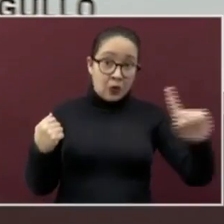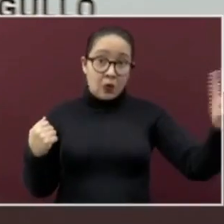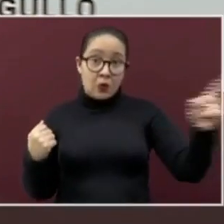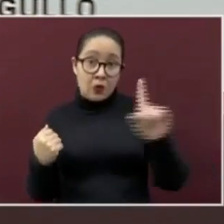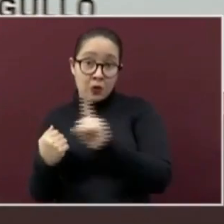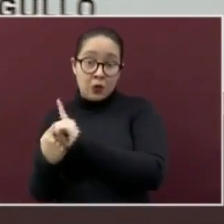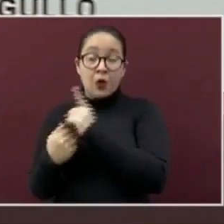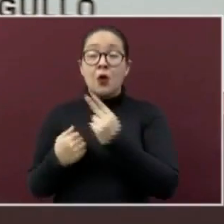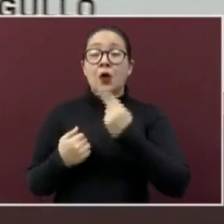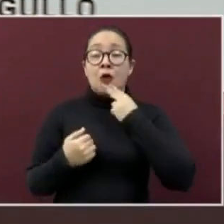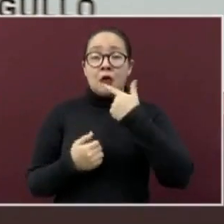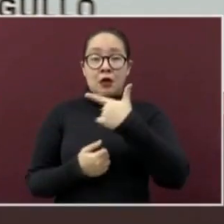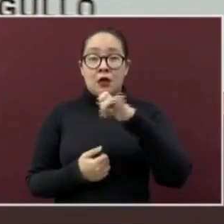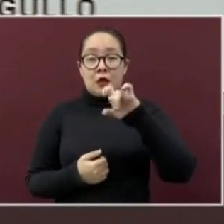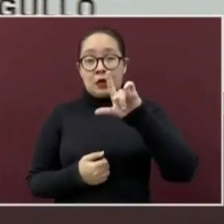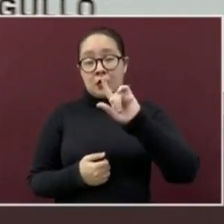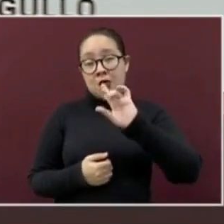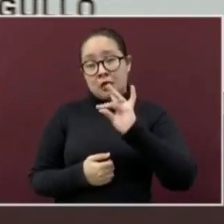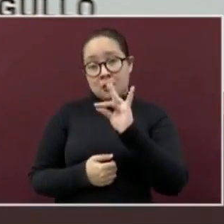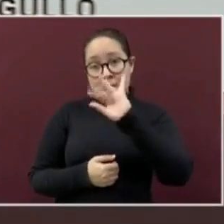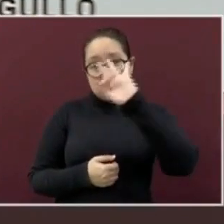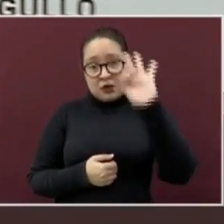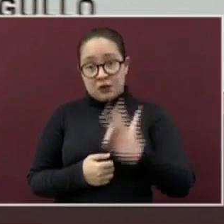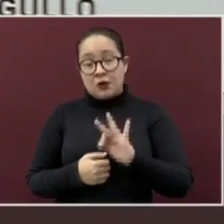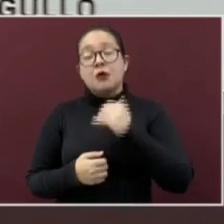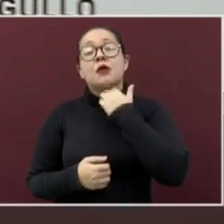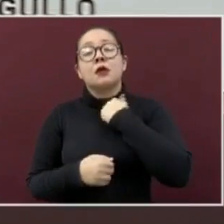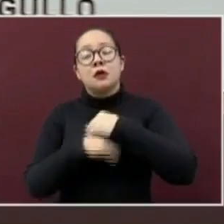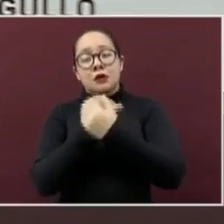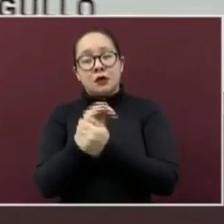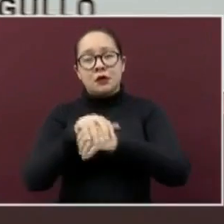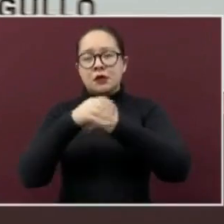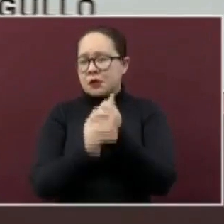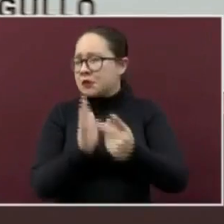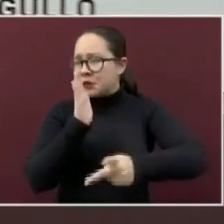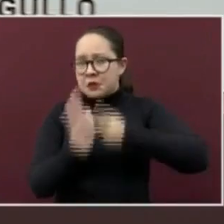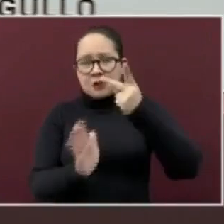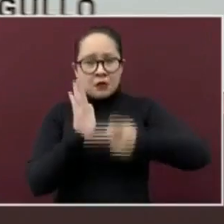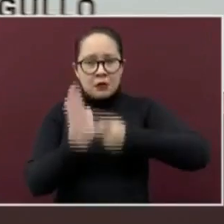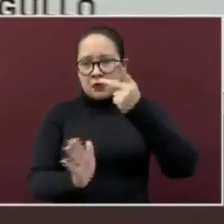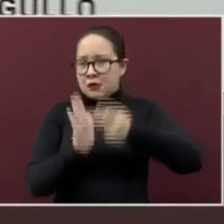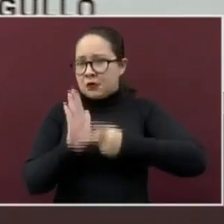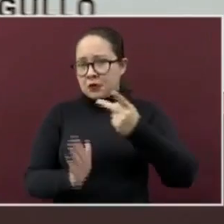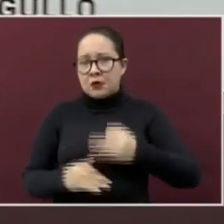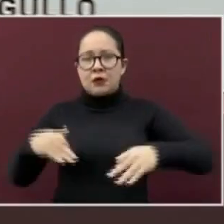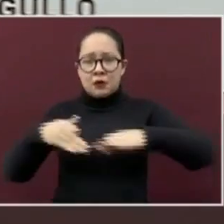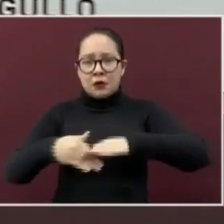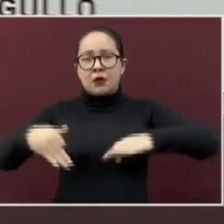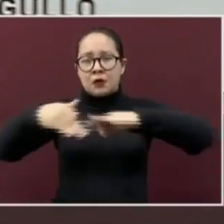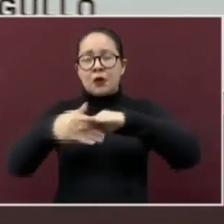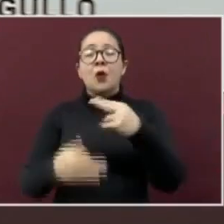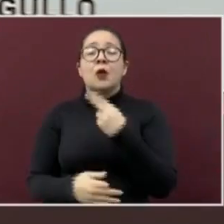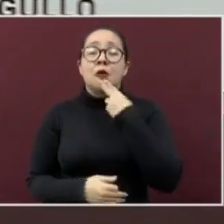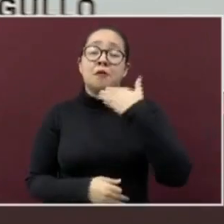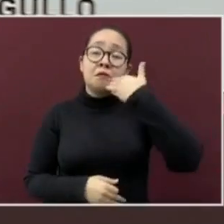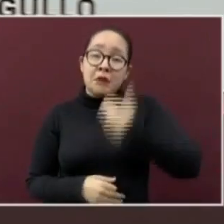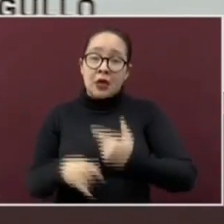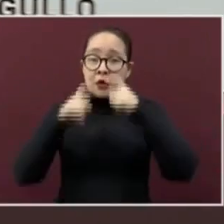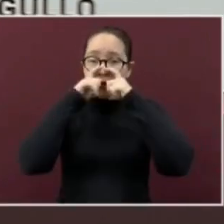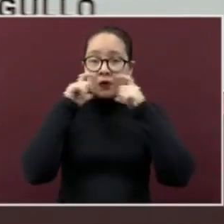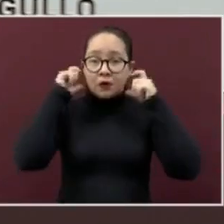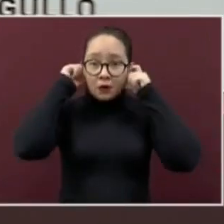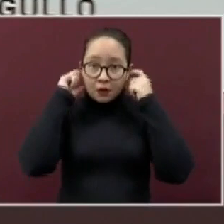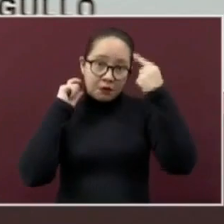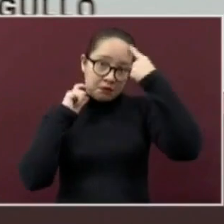antibacterial con la frecuencia que sea necesaria. Llevar puesto de manera adecuada el cubrebocas.